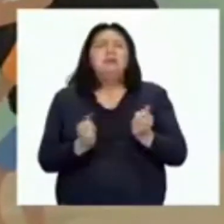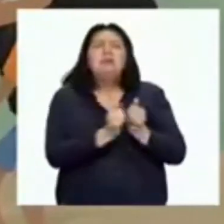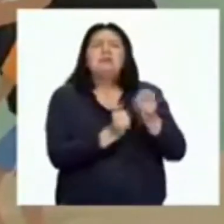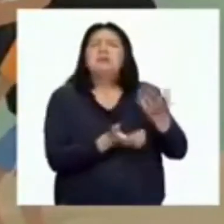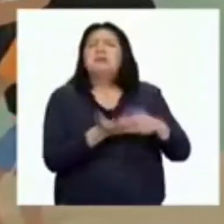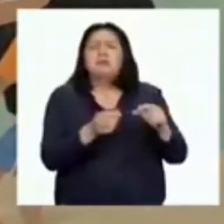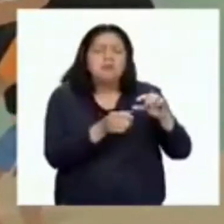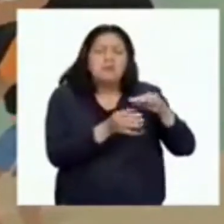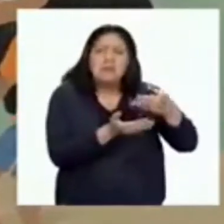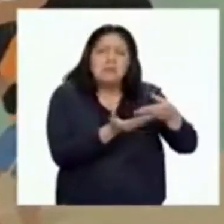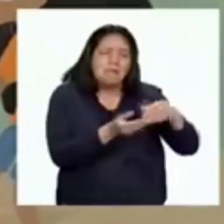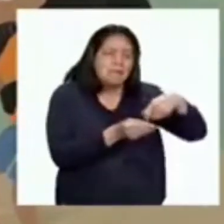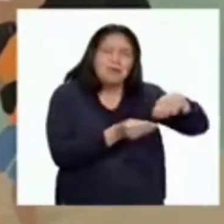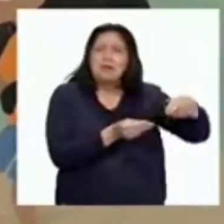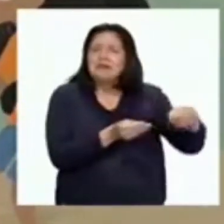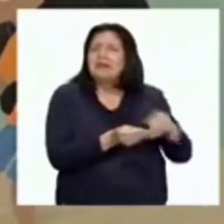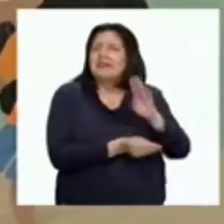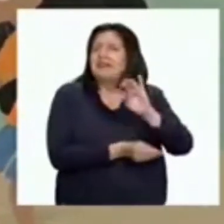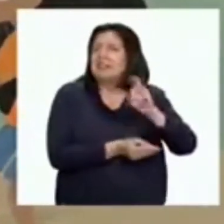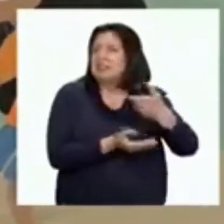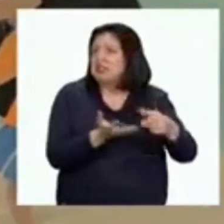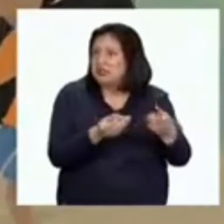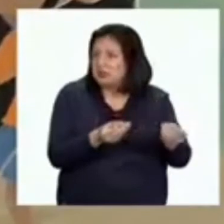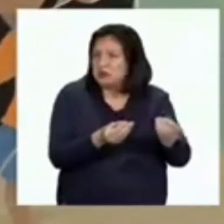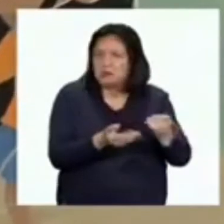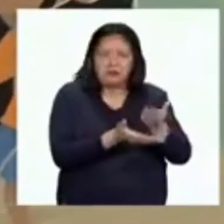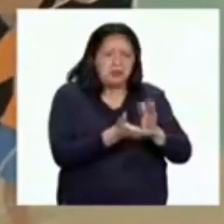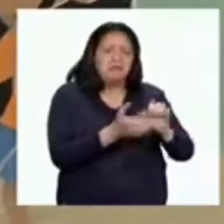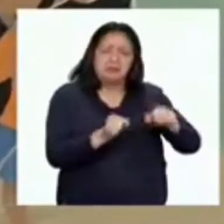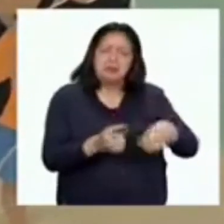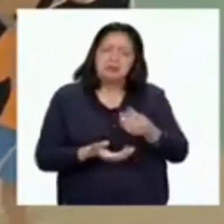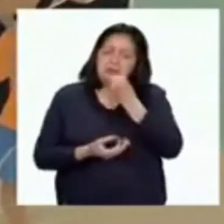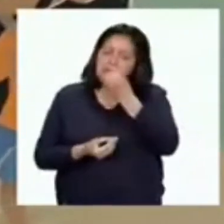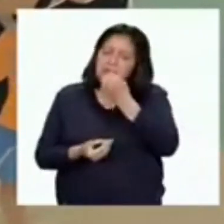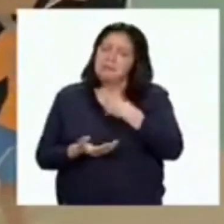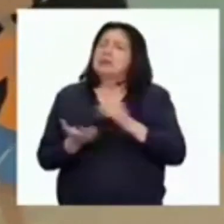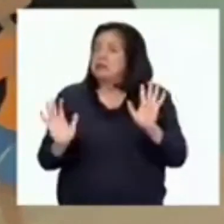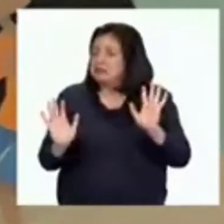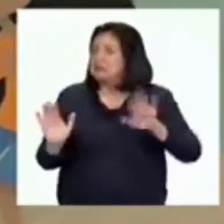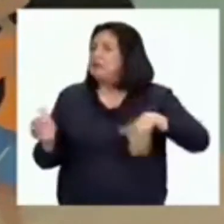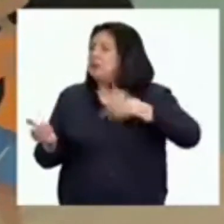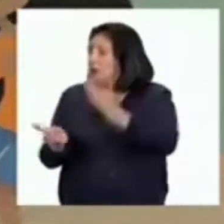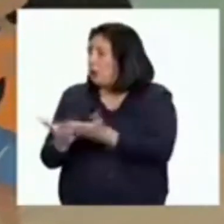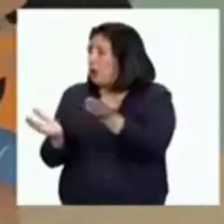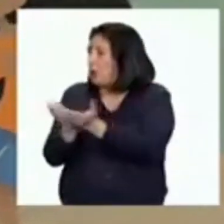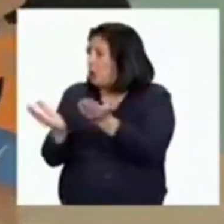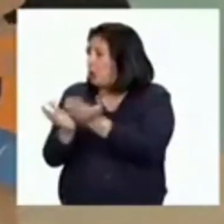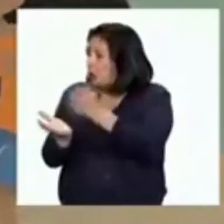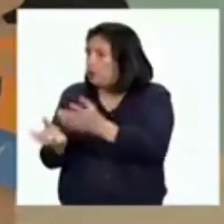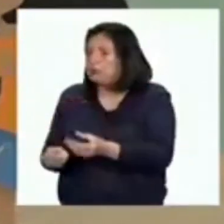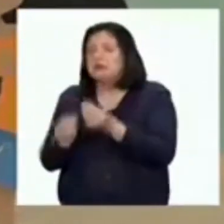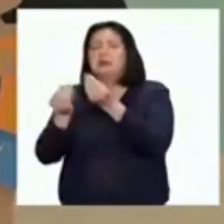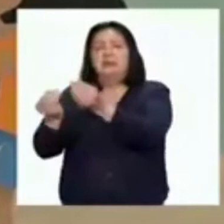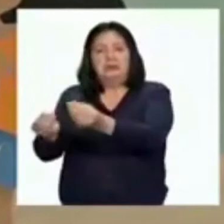unos trocitos de pechú. Con eso podrían resistir, hasta que en el colegio les